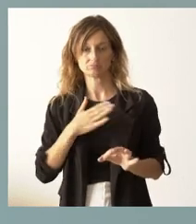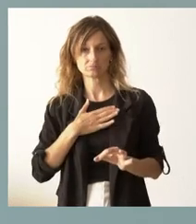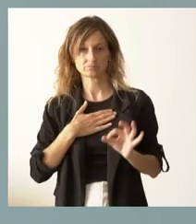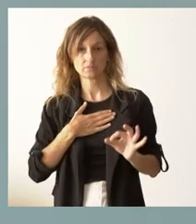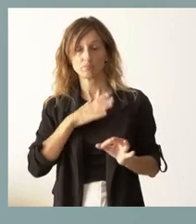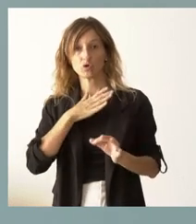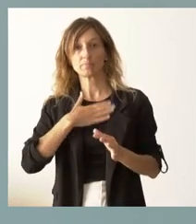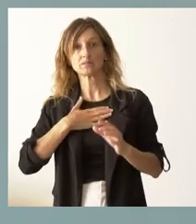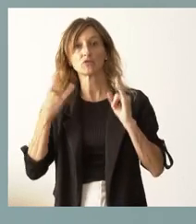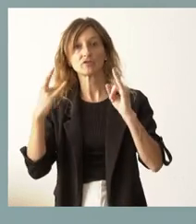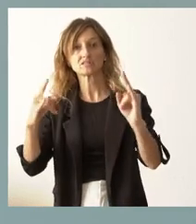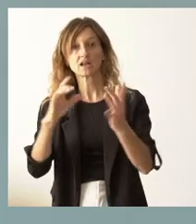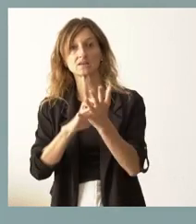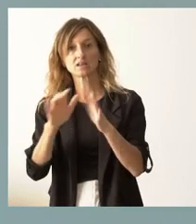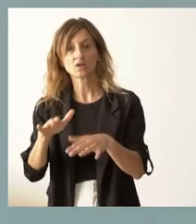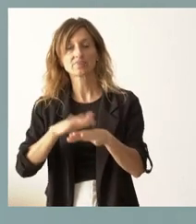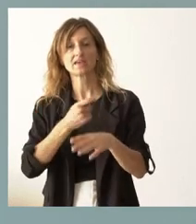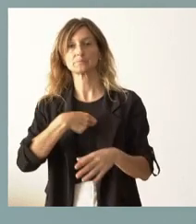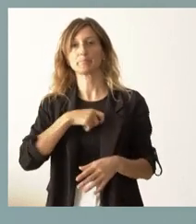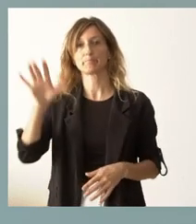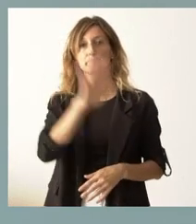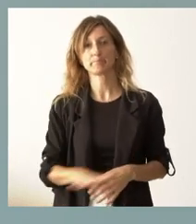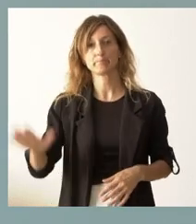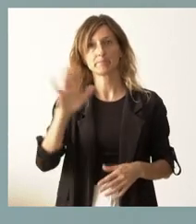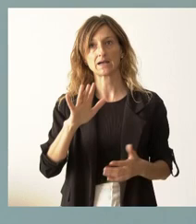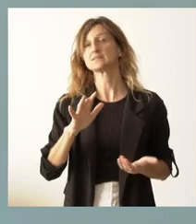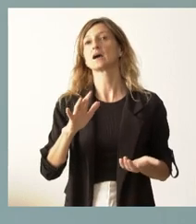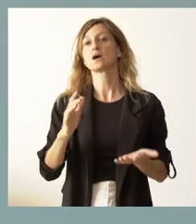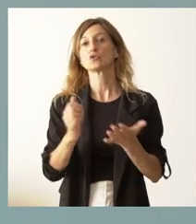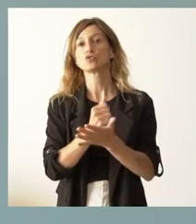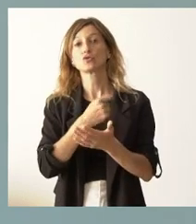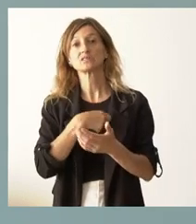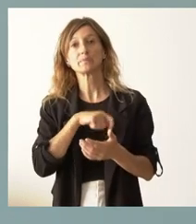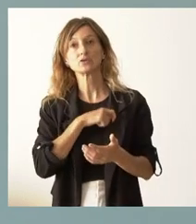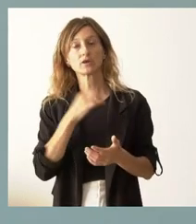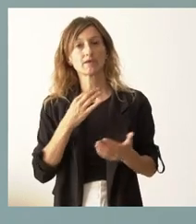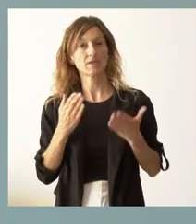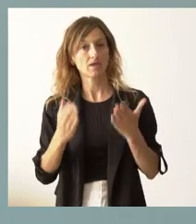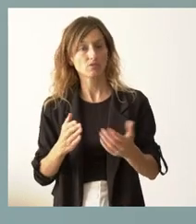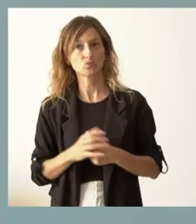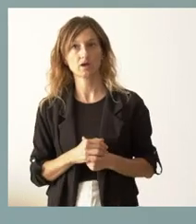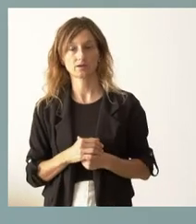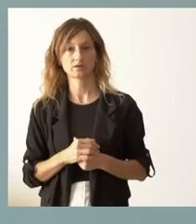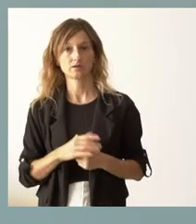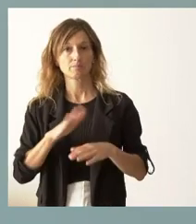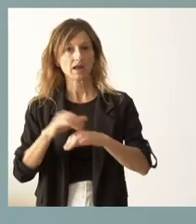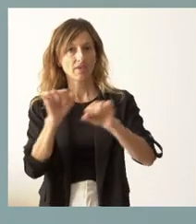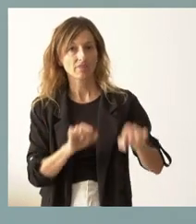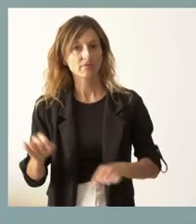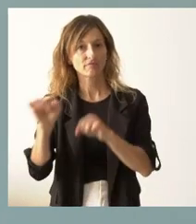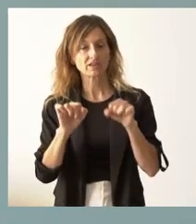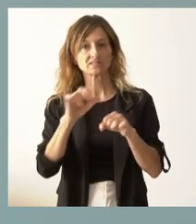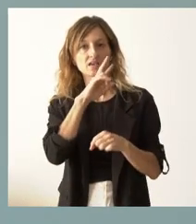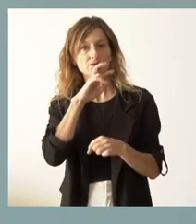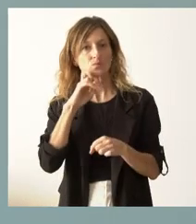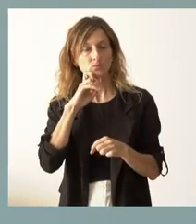patrimonio forestal, de Castilla y León, es el patrimonio forestal de España y es de todos los españoles. Y todos los españoles tendríamos que contribuir a su defensa y a su